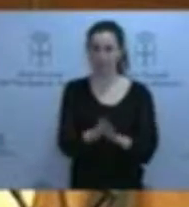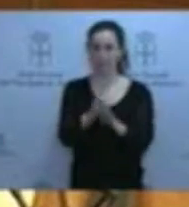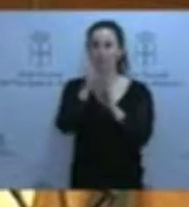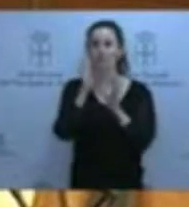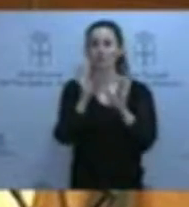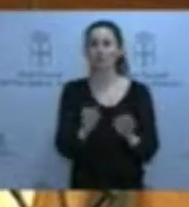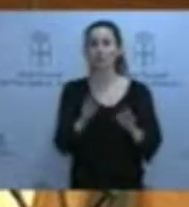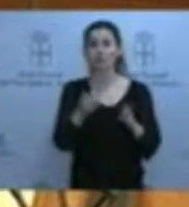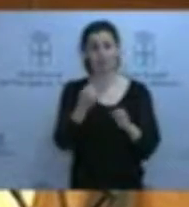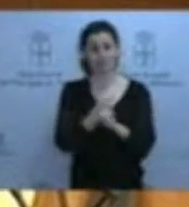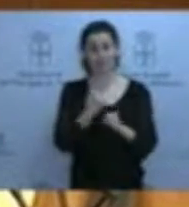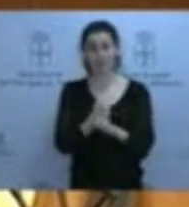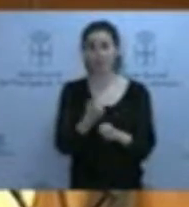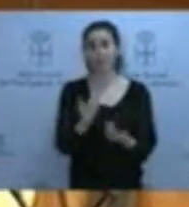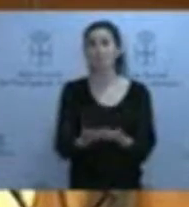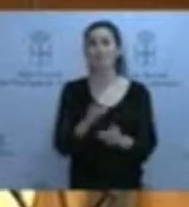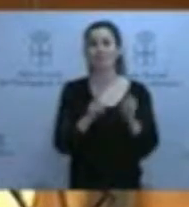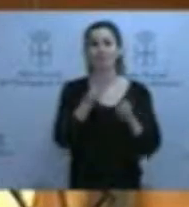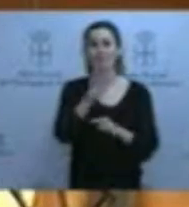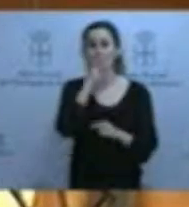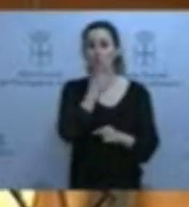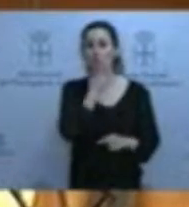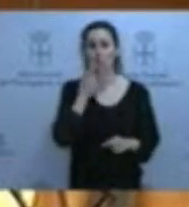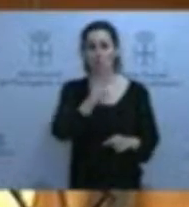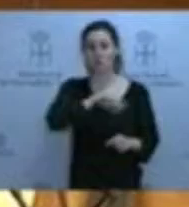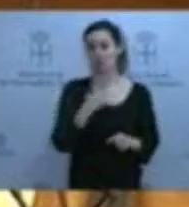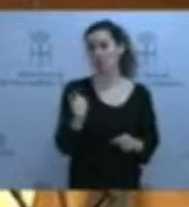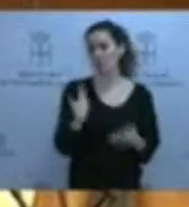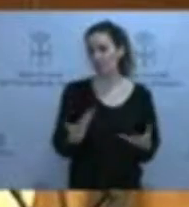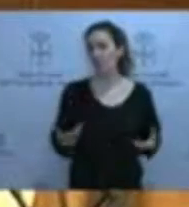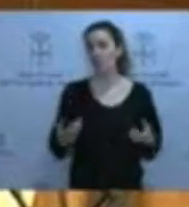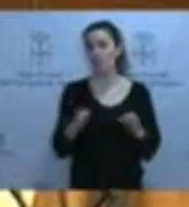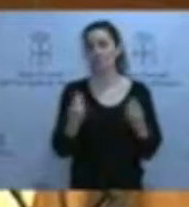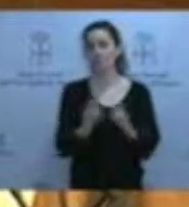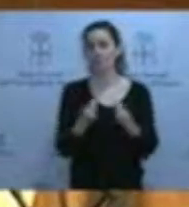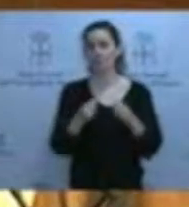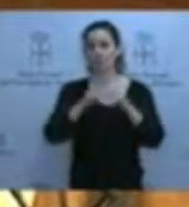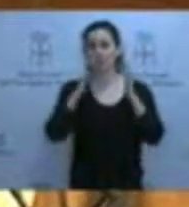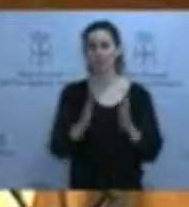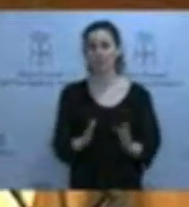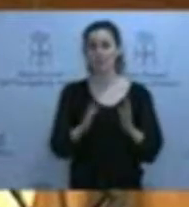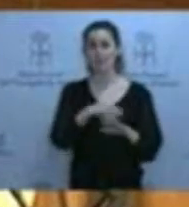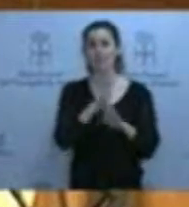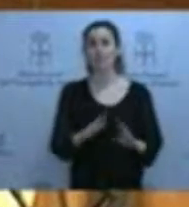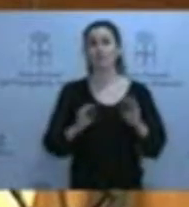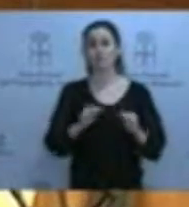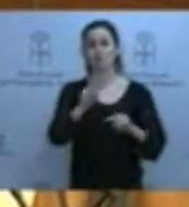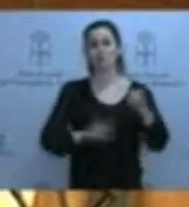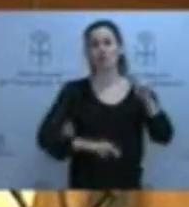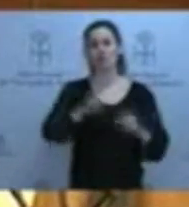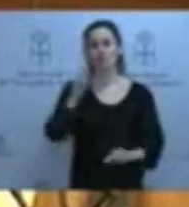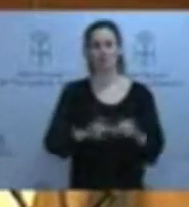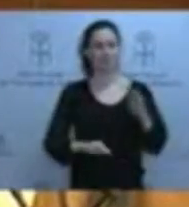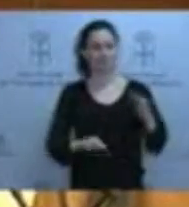estamos trabajando. Muestra adicional de nuestro compromiso más reciente con el equipamiento es el haber hecho un proyecto constructivo para el mismo,